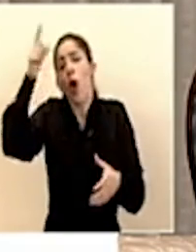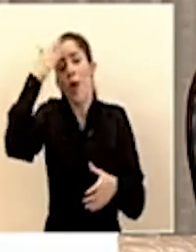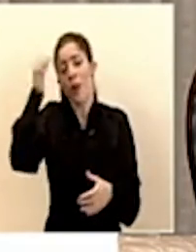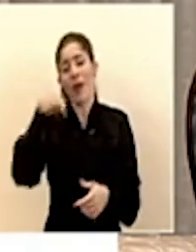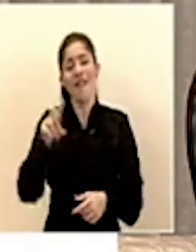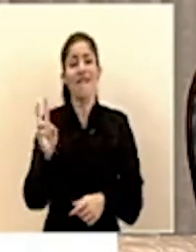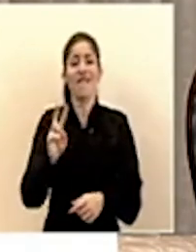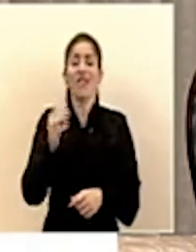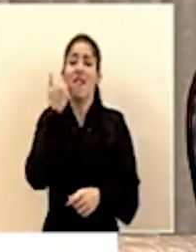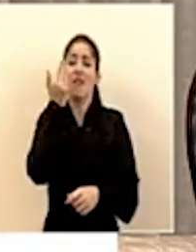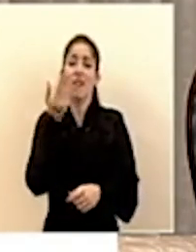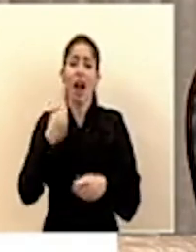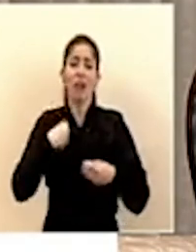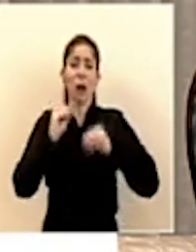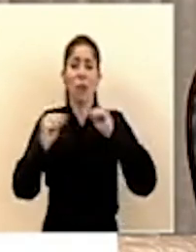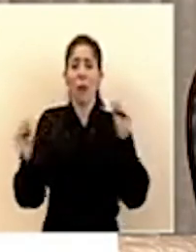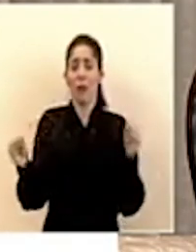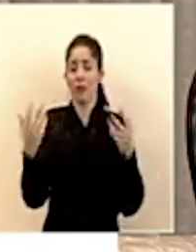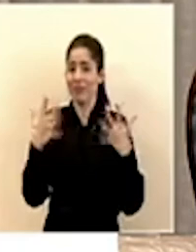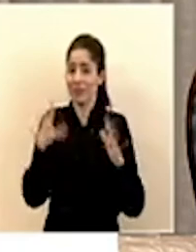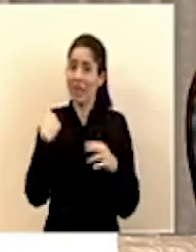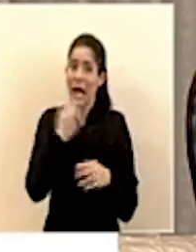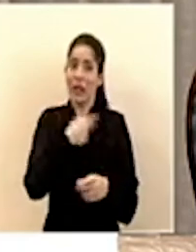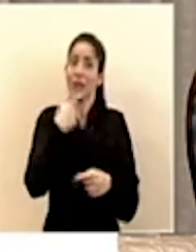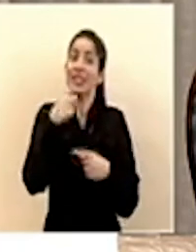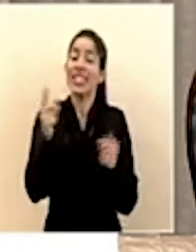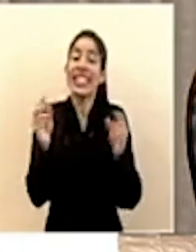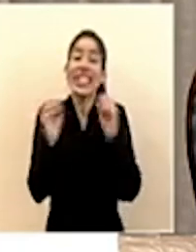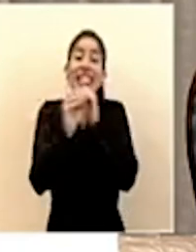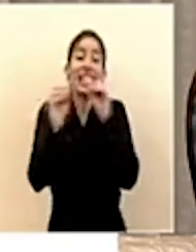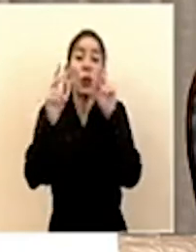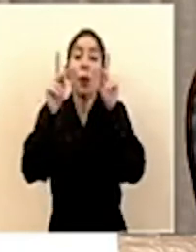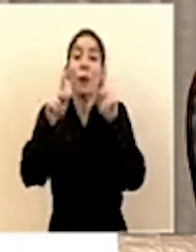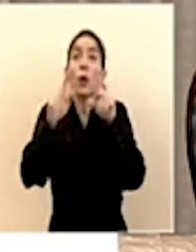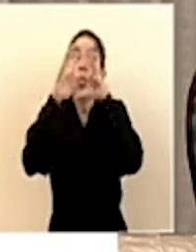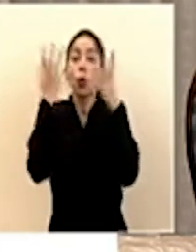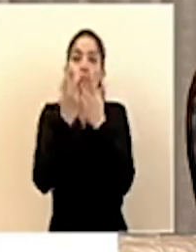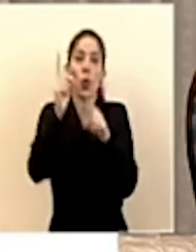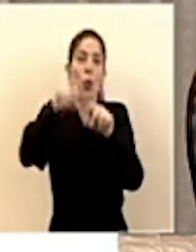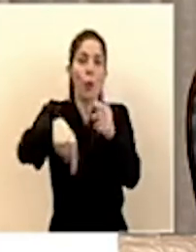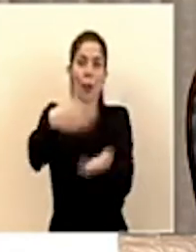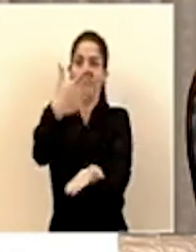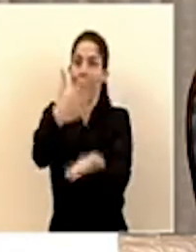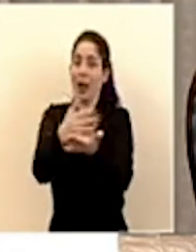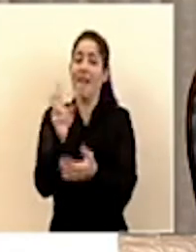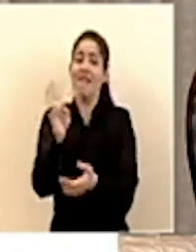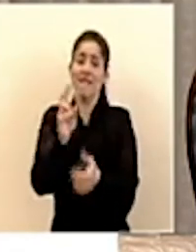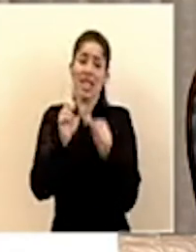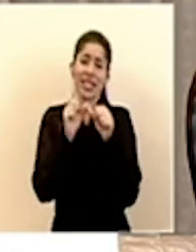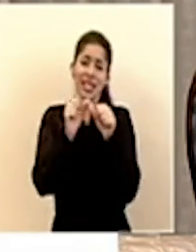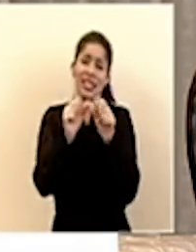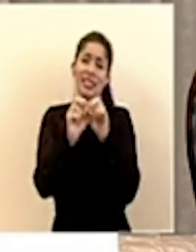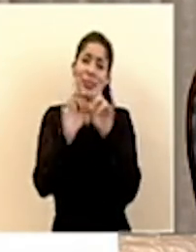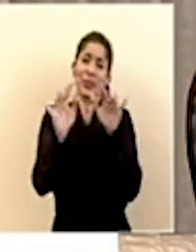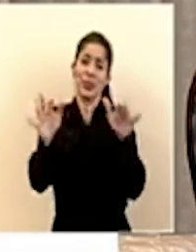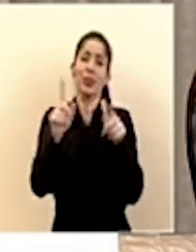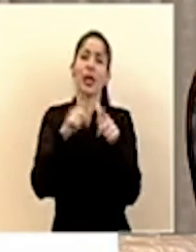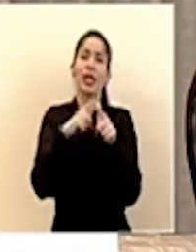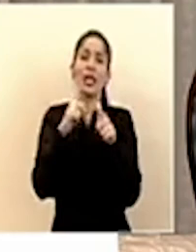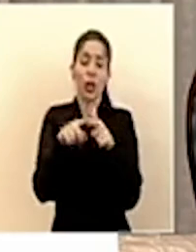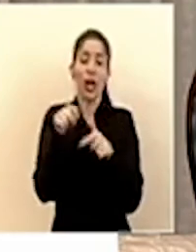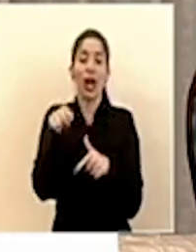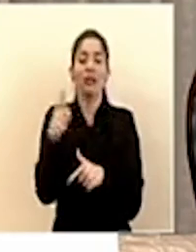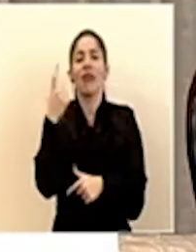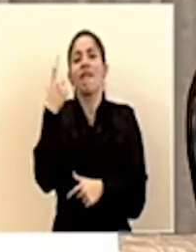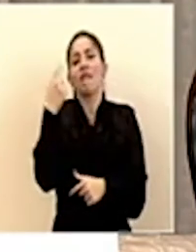muy muy transmisible y ya lo hemos dicho nadie en el mundo lo puede detener absolutamente este virus va a seguir transmitiéndose así que eso